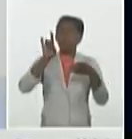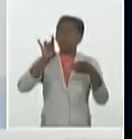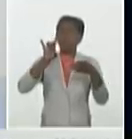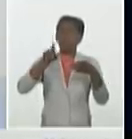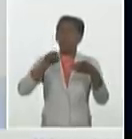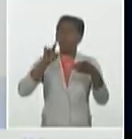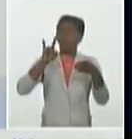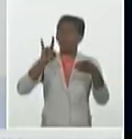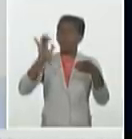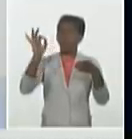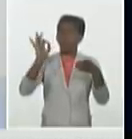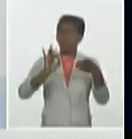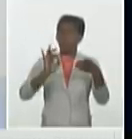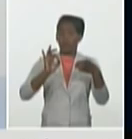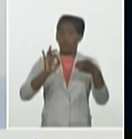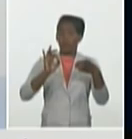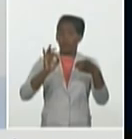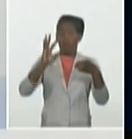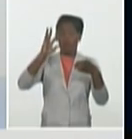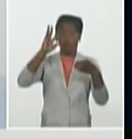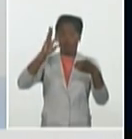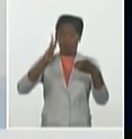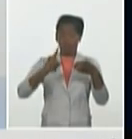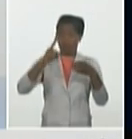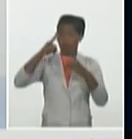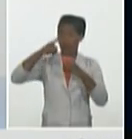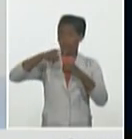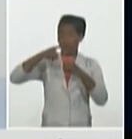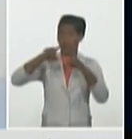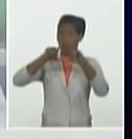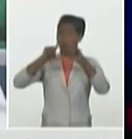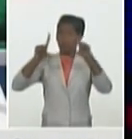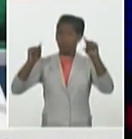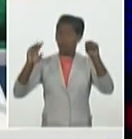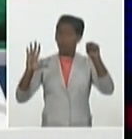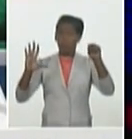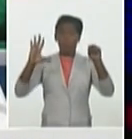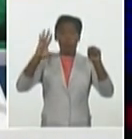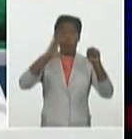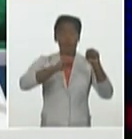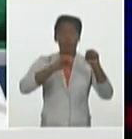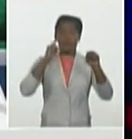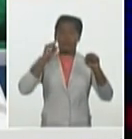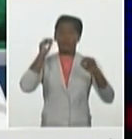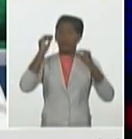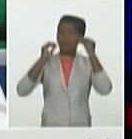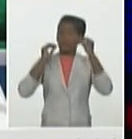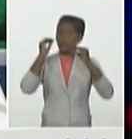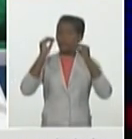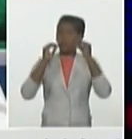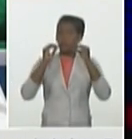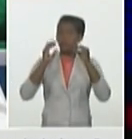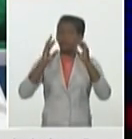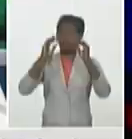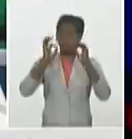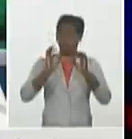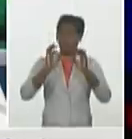en el día de ayer perdón y ya en el acumulado 18,438